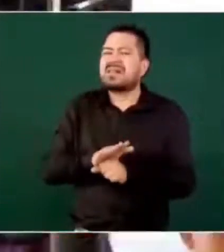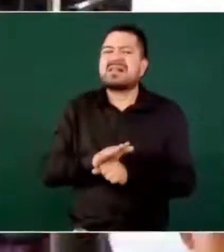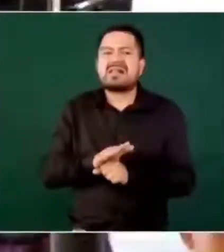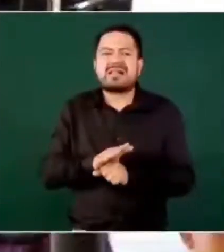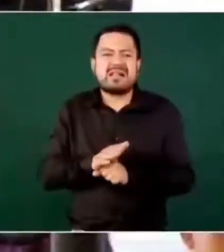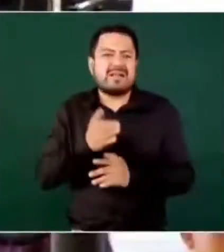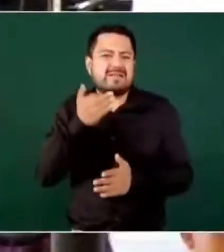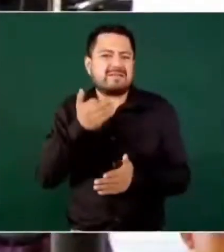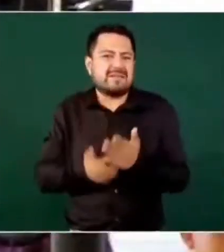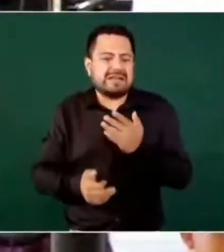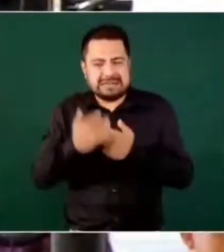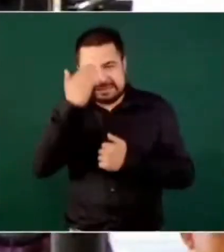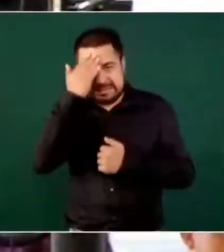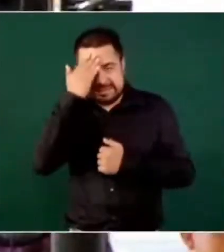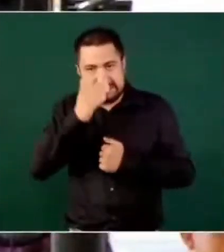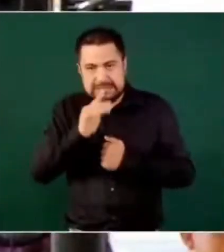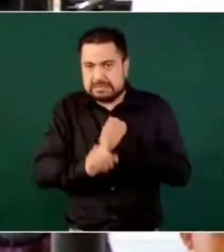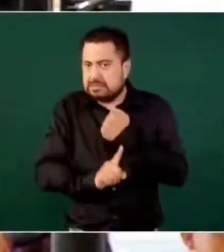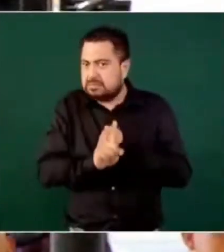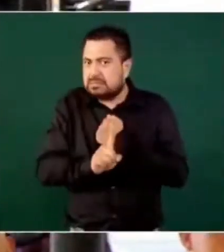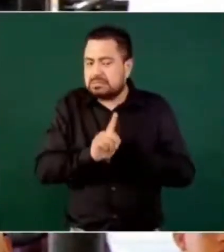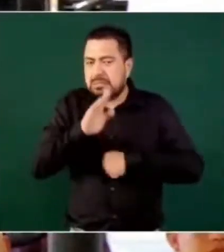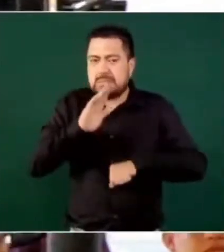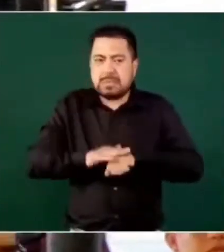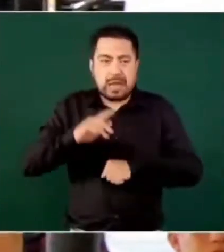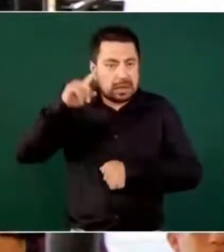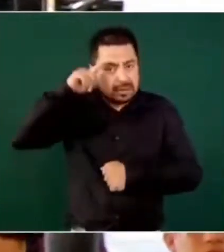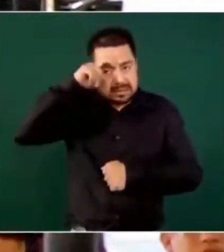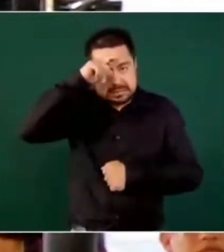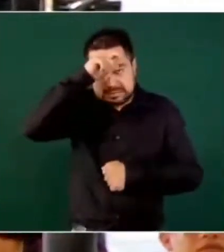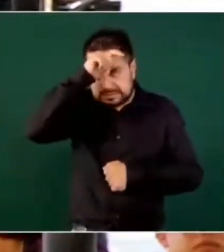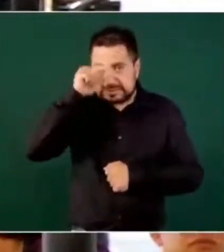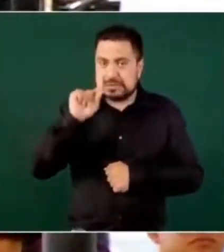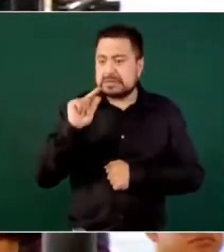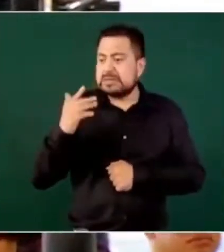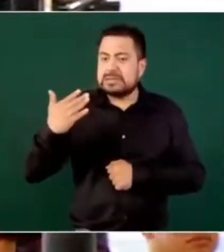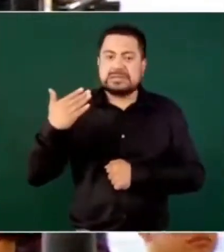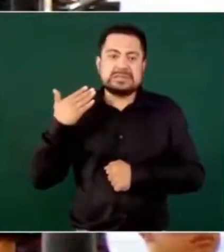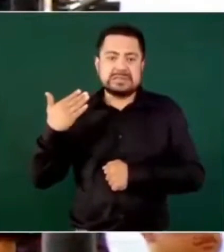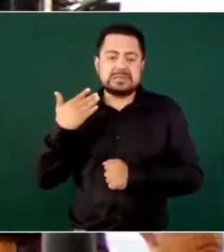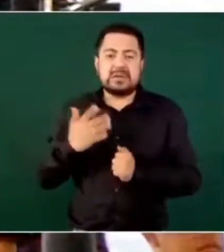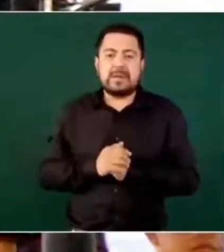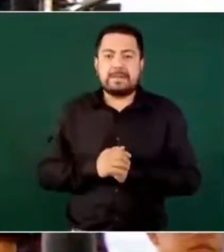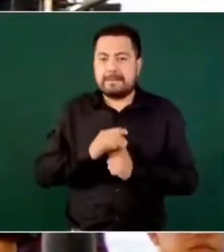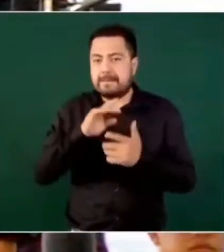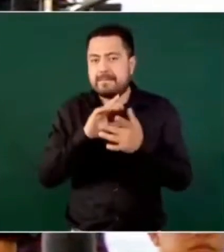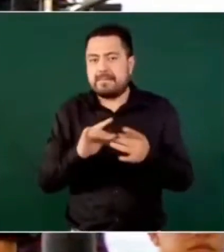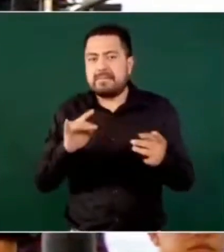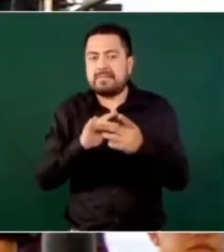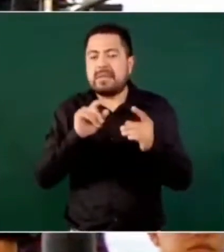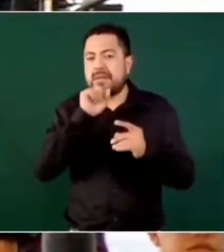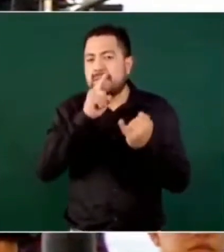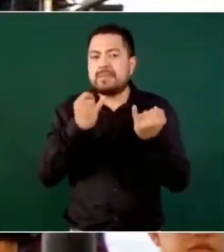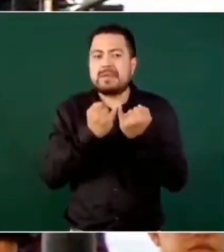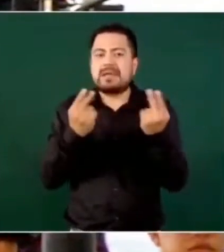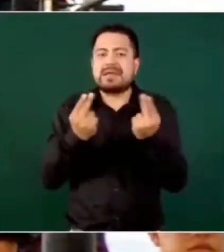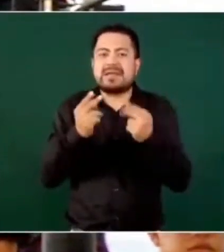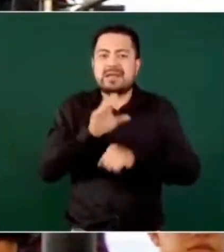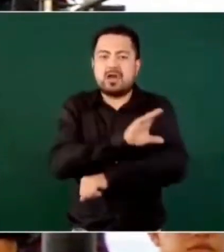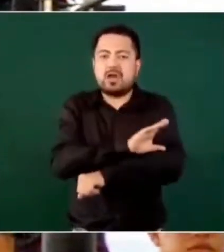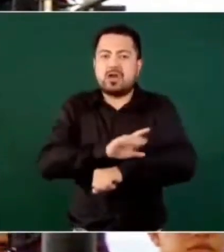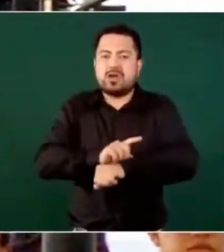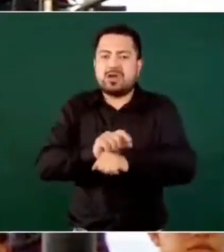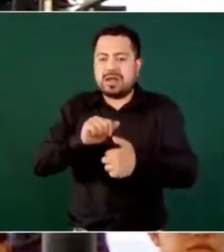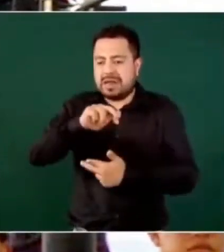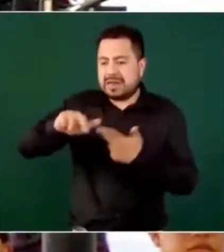inseguridad que se ha incrementado en los últimos días y mencionan que se requiere una coordinación entre estas regiones para